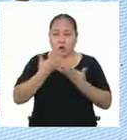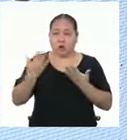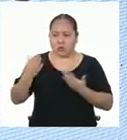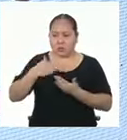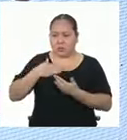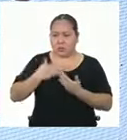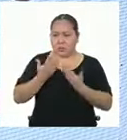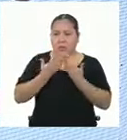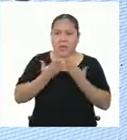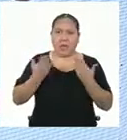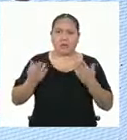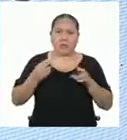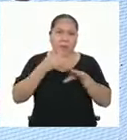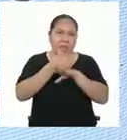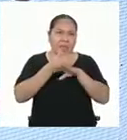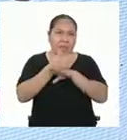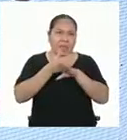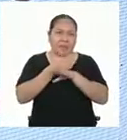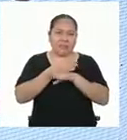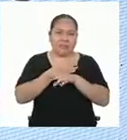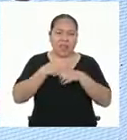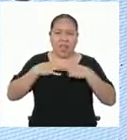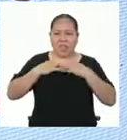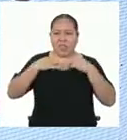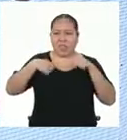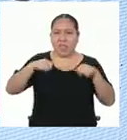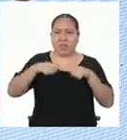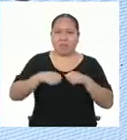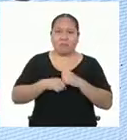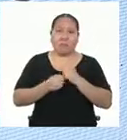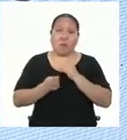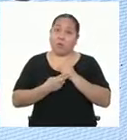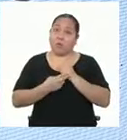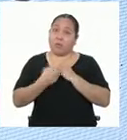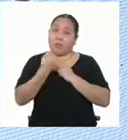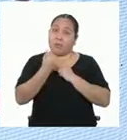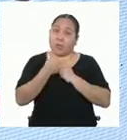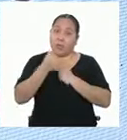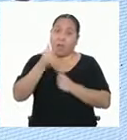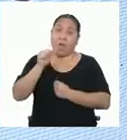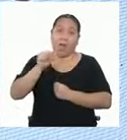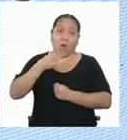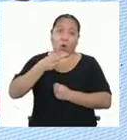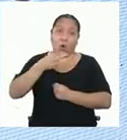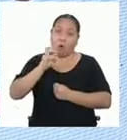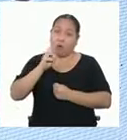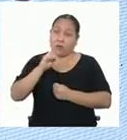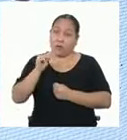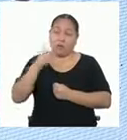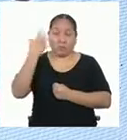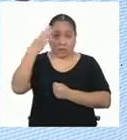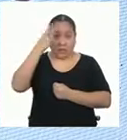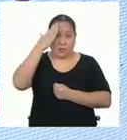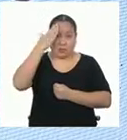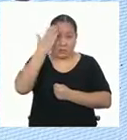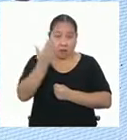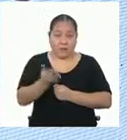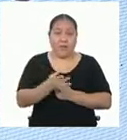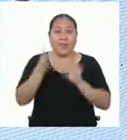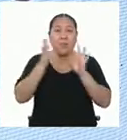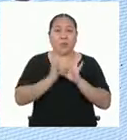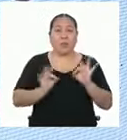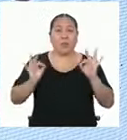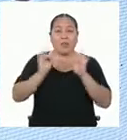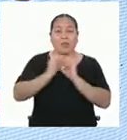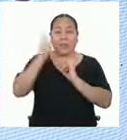tengo en mi casa, como maderitas y tela. Ahorro ante todo, pues amigos, ya saben. Ahora, lo importante es